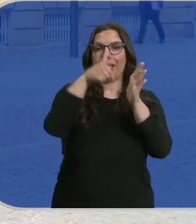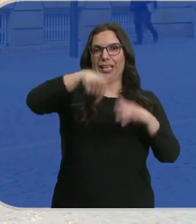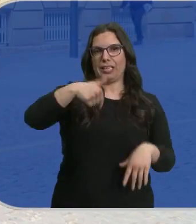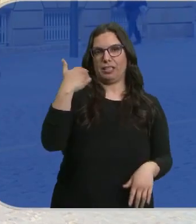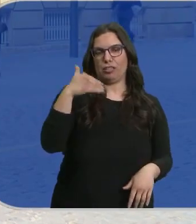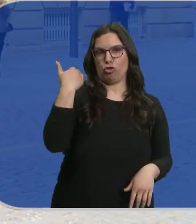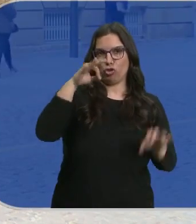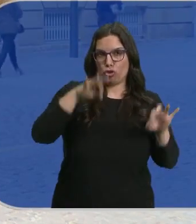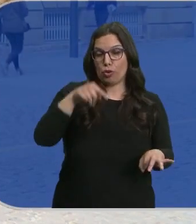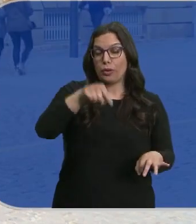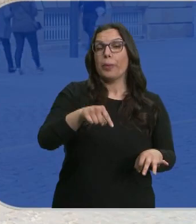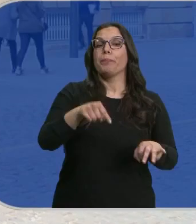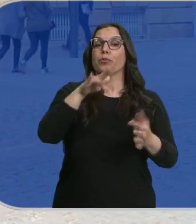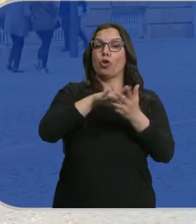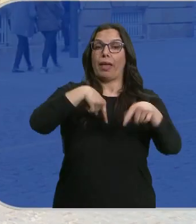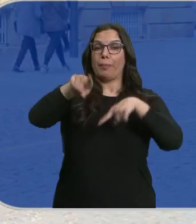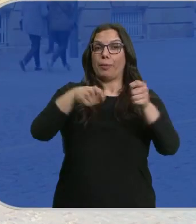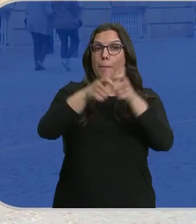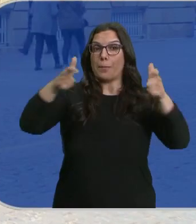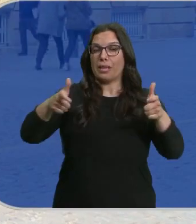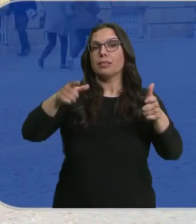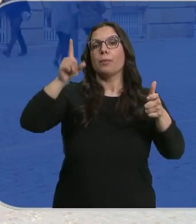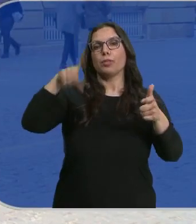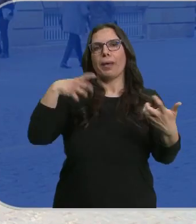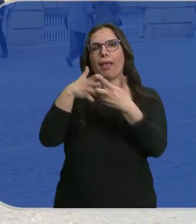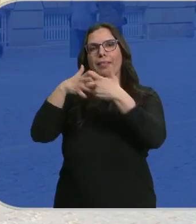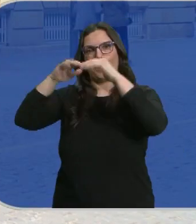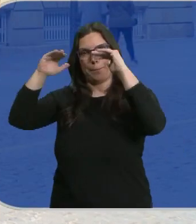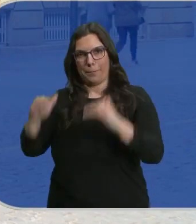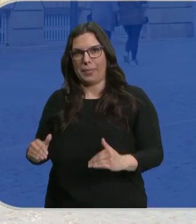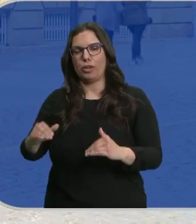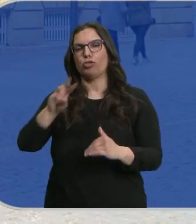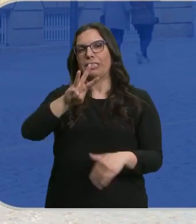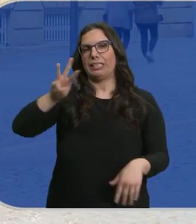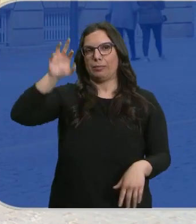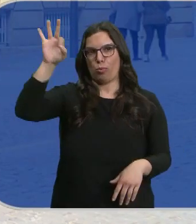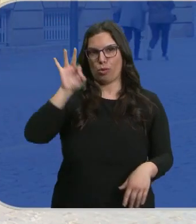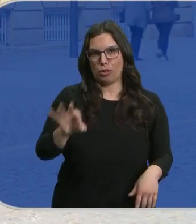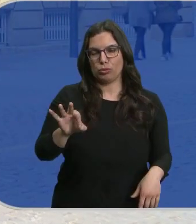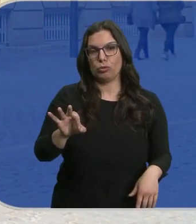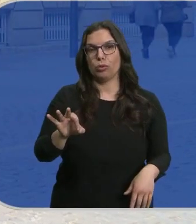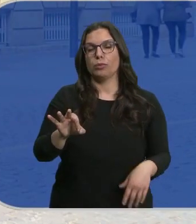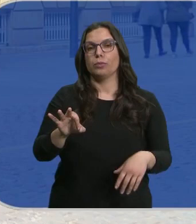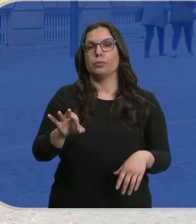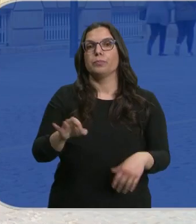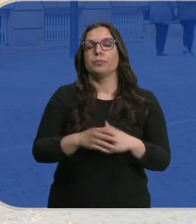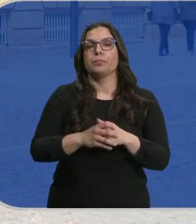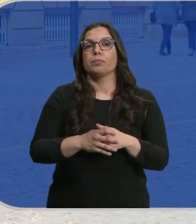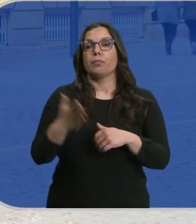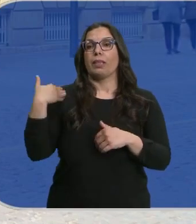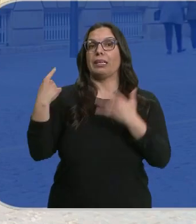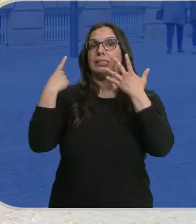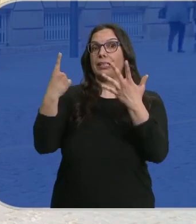líneas generales se ha producido un aumento de los desplazamientos, pero una reducción de la siniestralidad hasta un 33% de 6 a 4